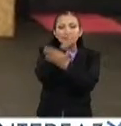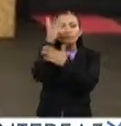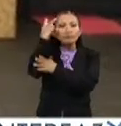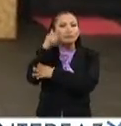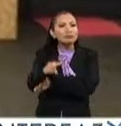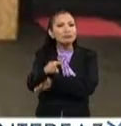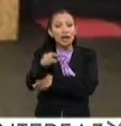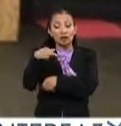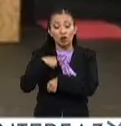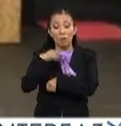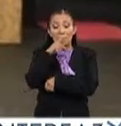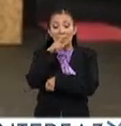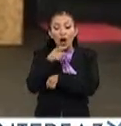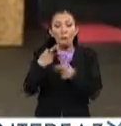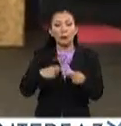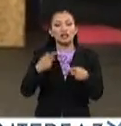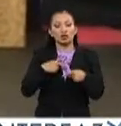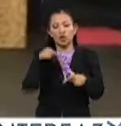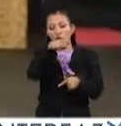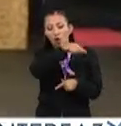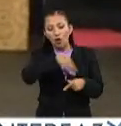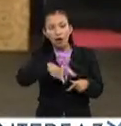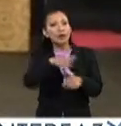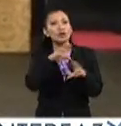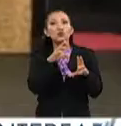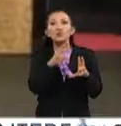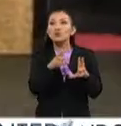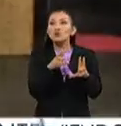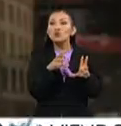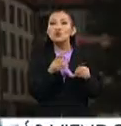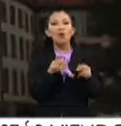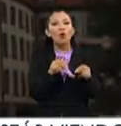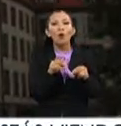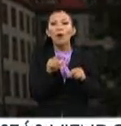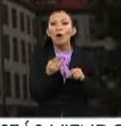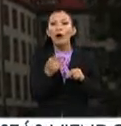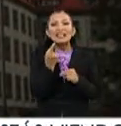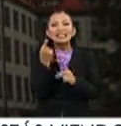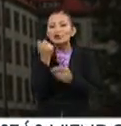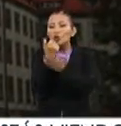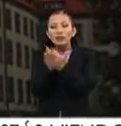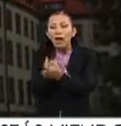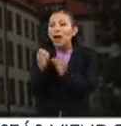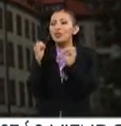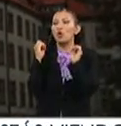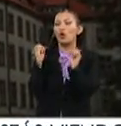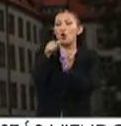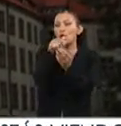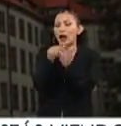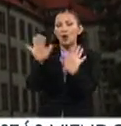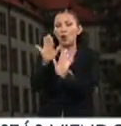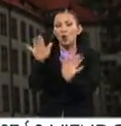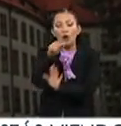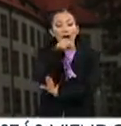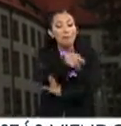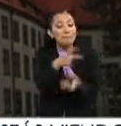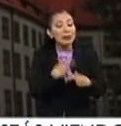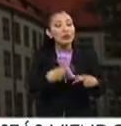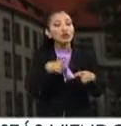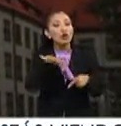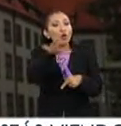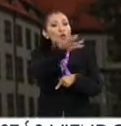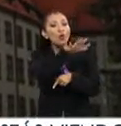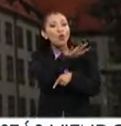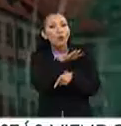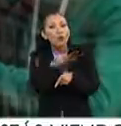es donde están las mejores personas. O sea, realmente no tanto la ciudad y eso, ¿no? Las personas son